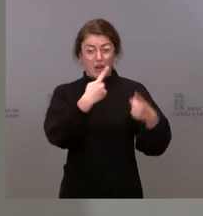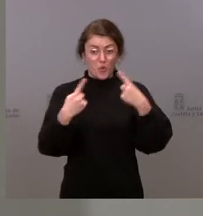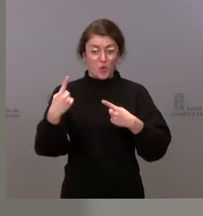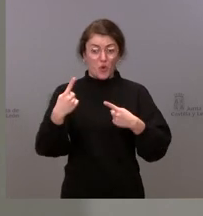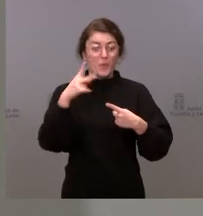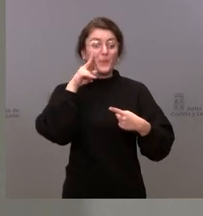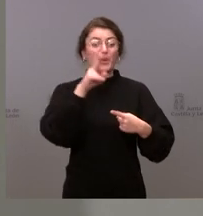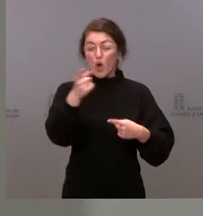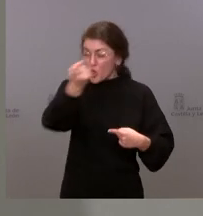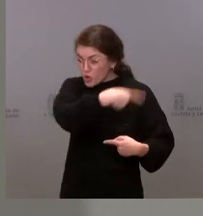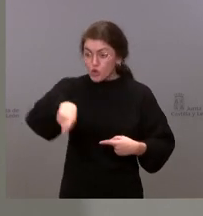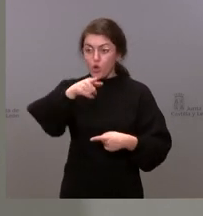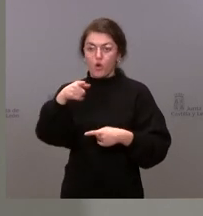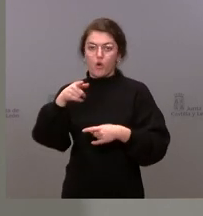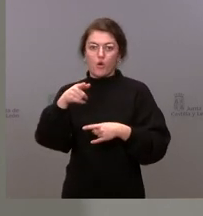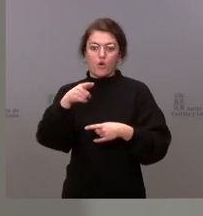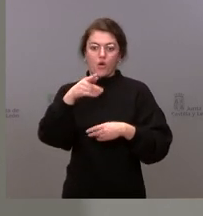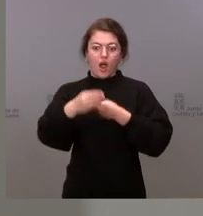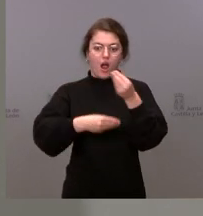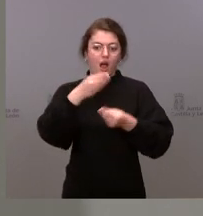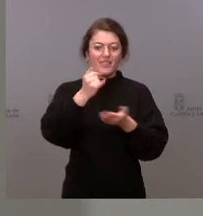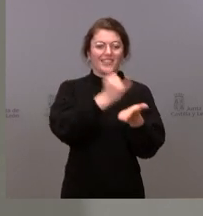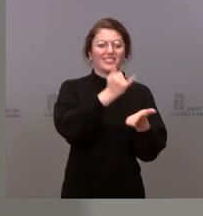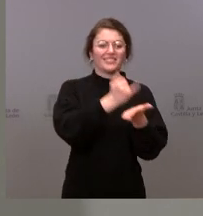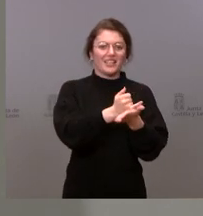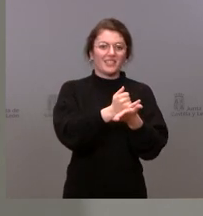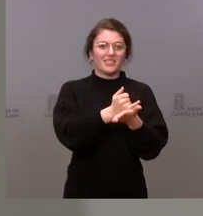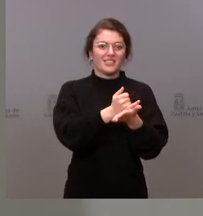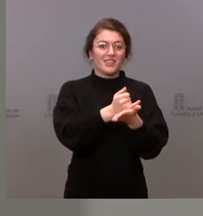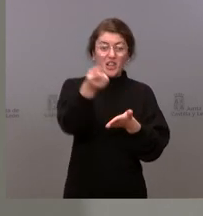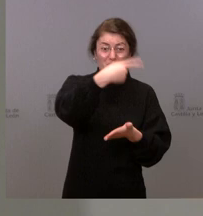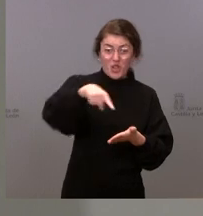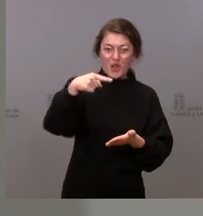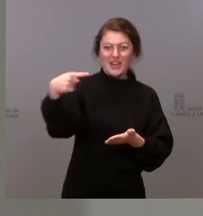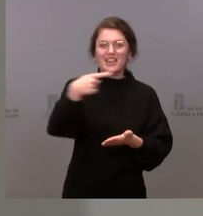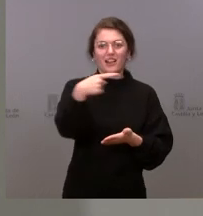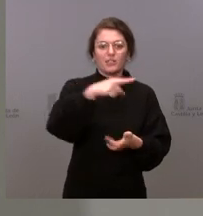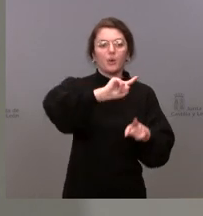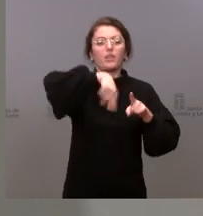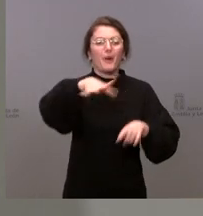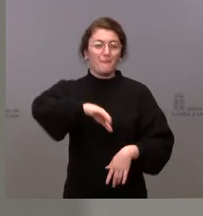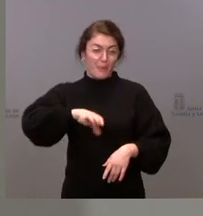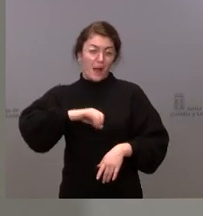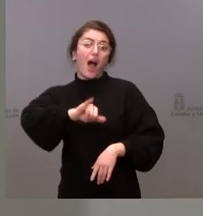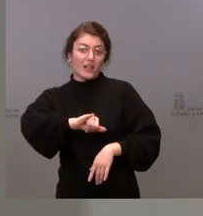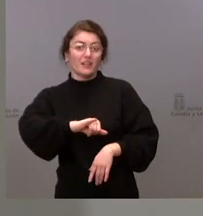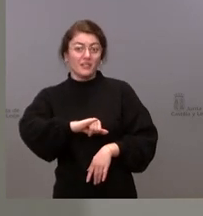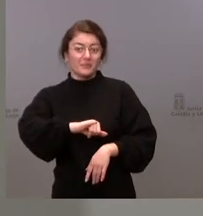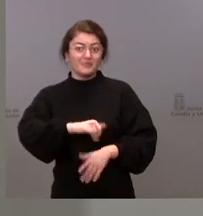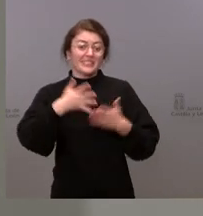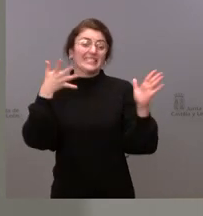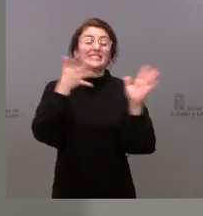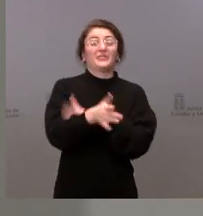mundo un test de antígenos. Para ir a un evento han sido todos ellos negativos y después se han resultado infectados los 200. Por tanto, una cosa es lo que